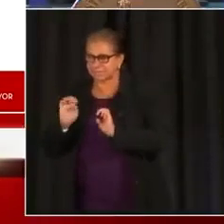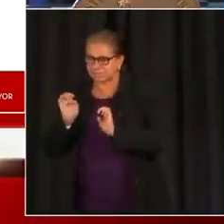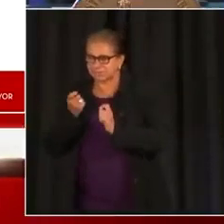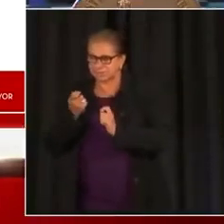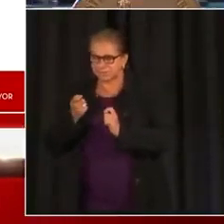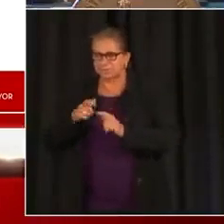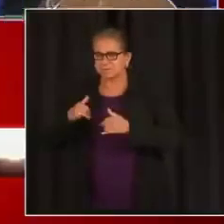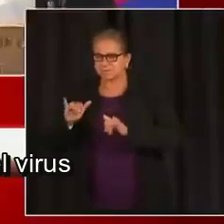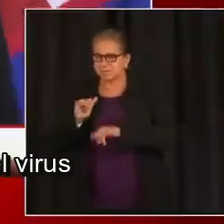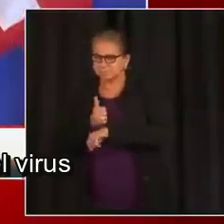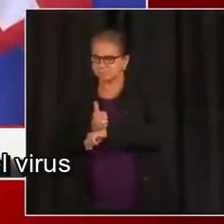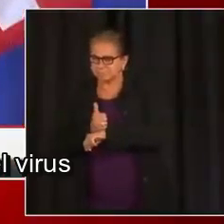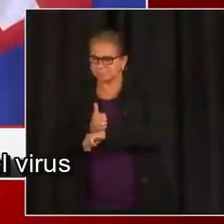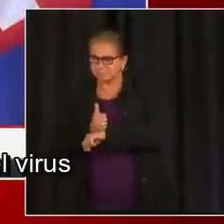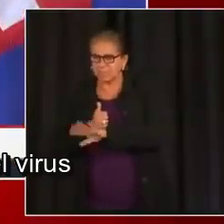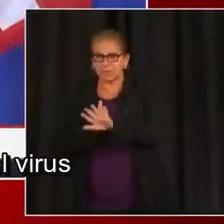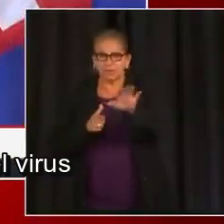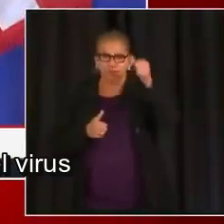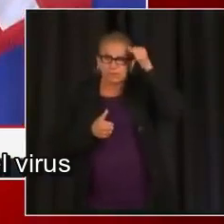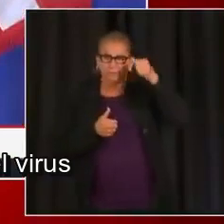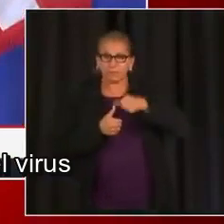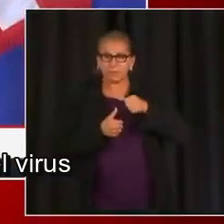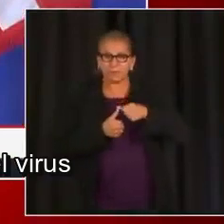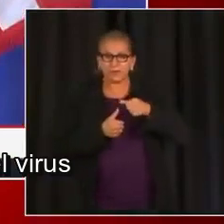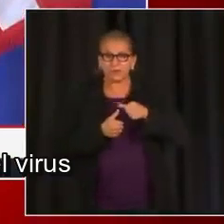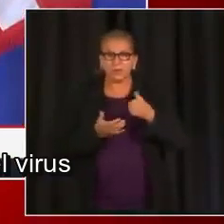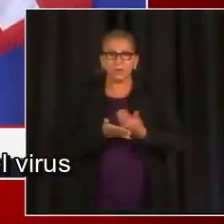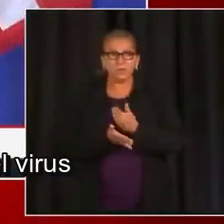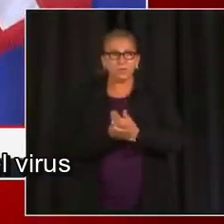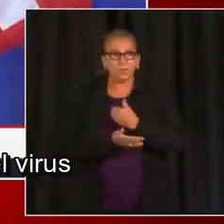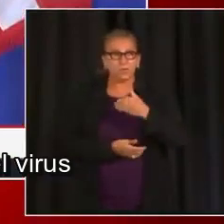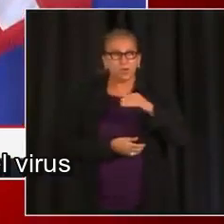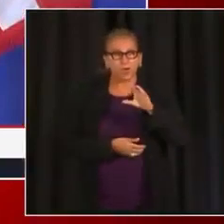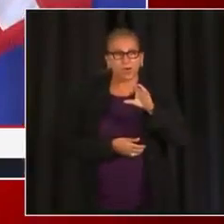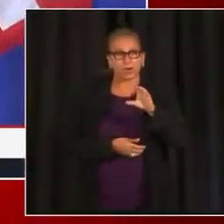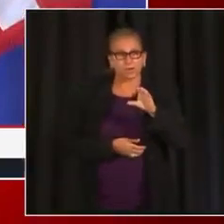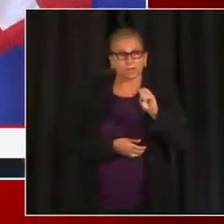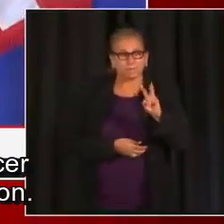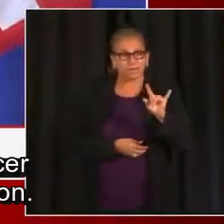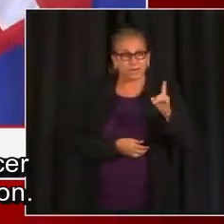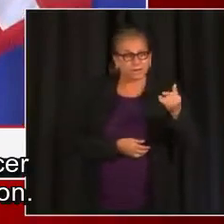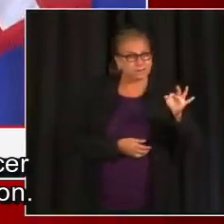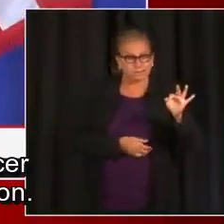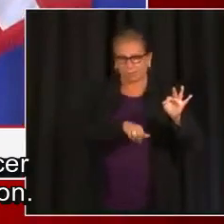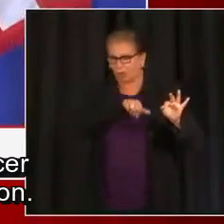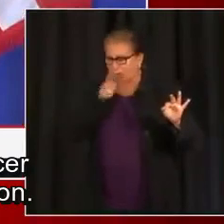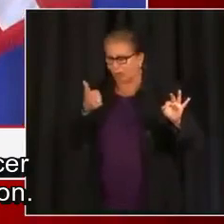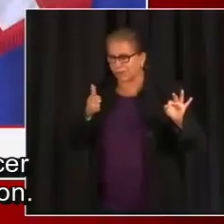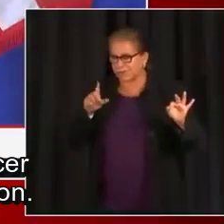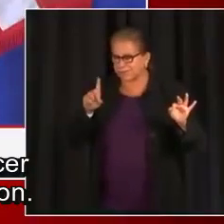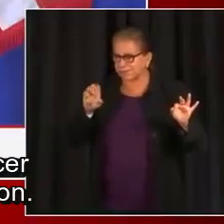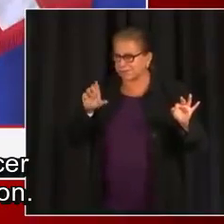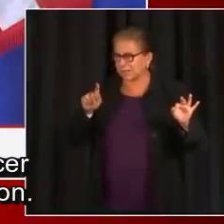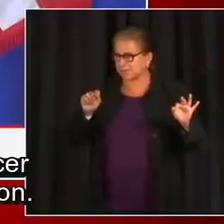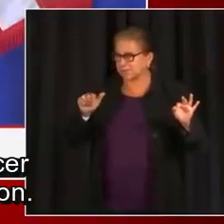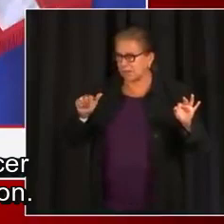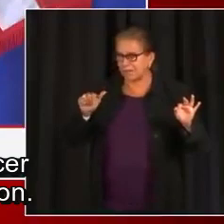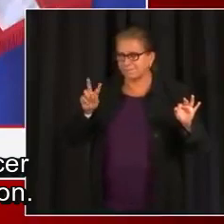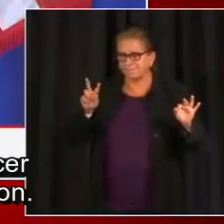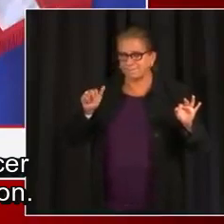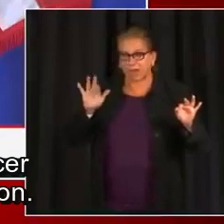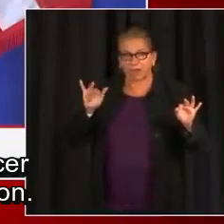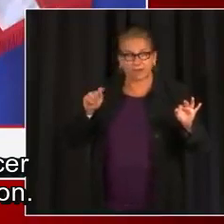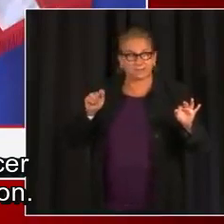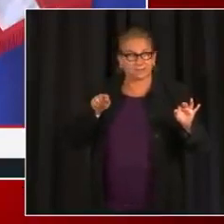enfermedad causada por el virus, incluyendo la variante Delta. Quisiera empezar agradeciéndoles a todos